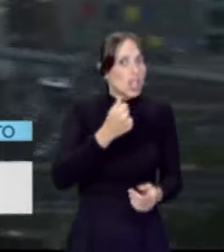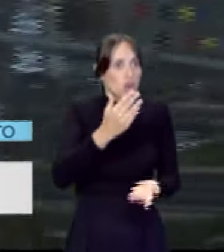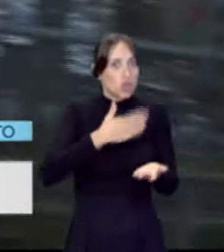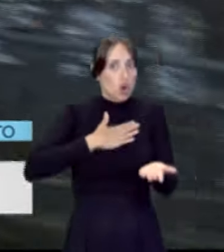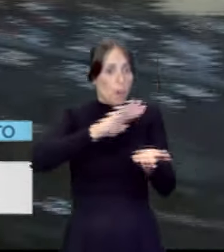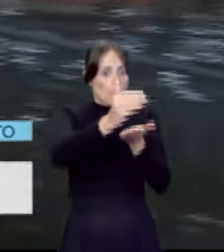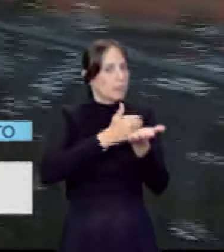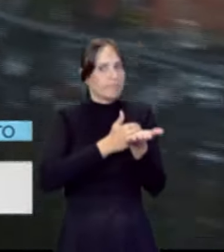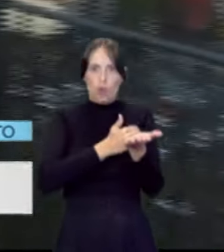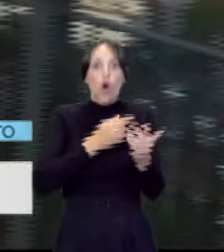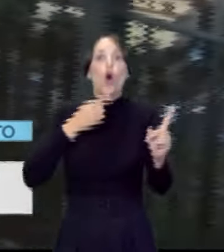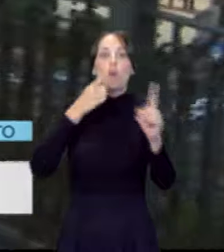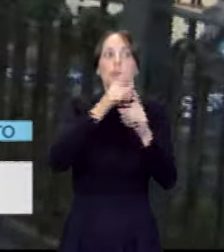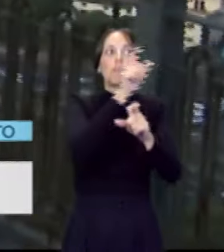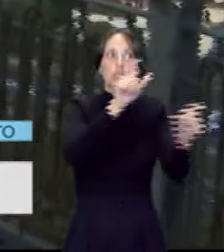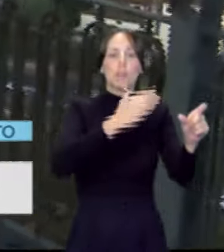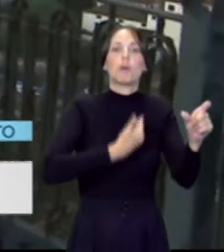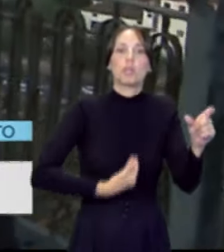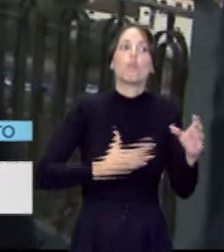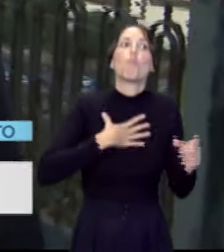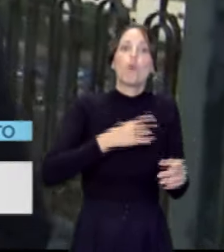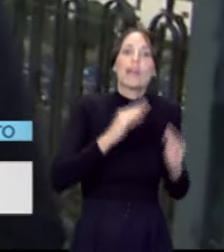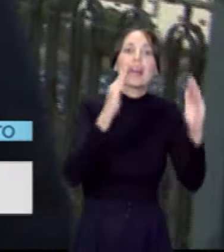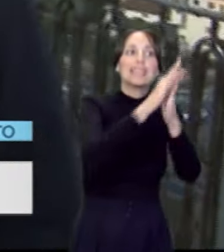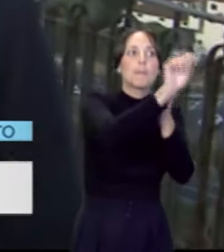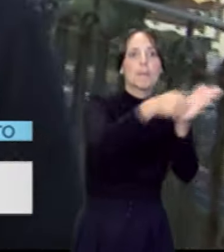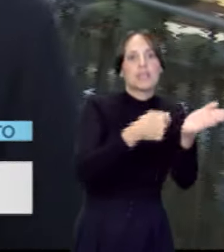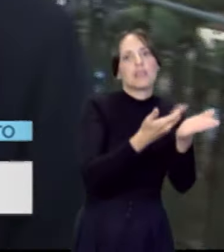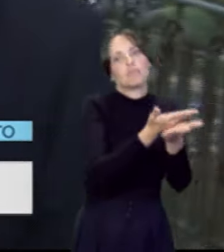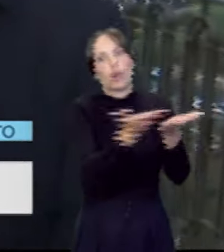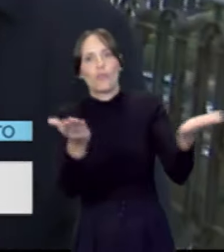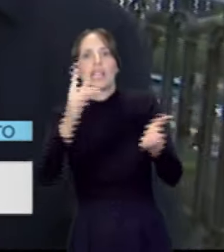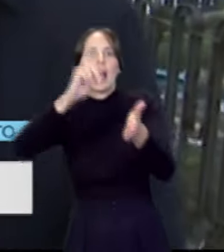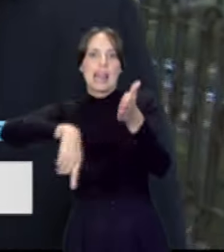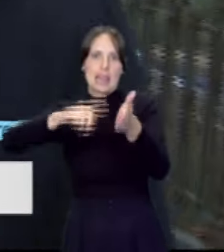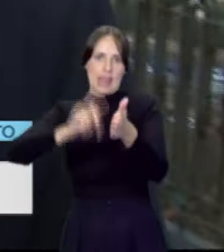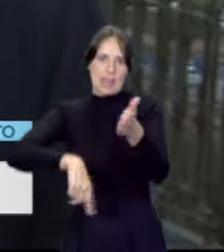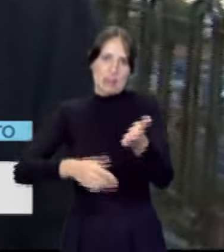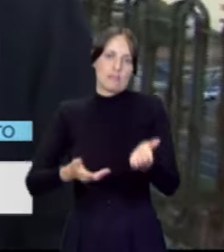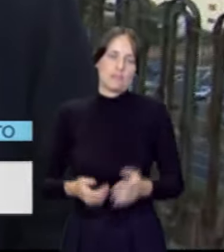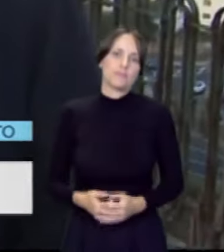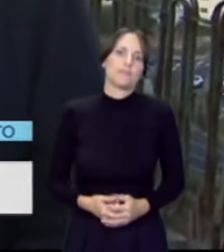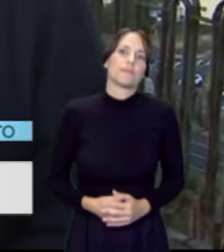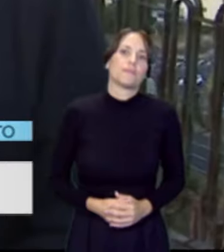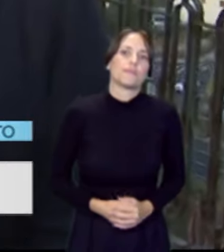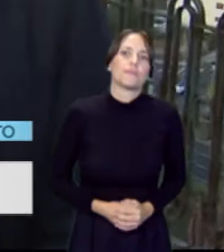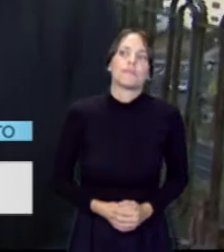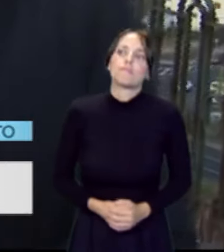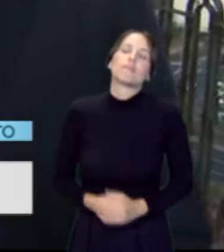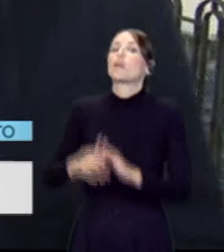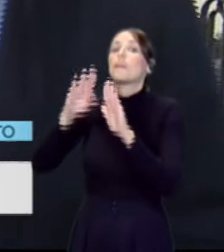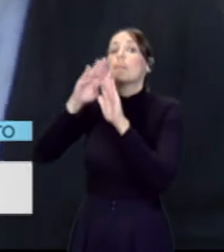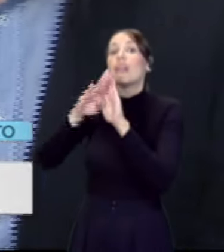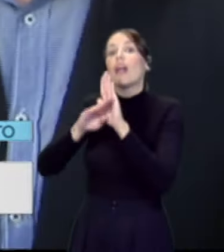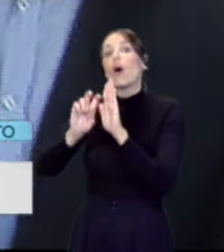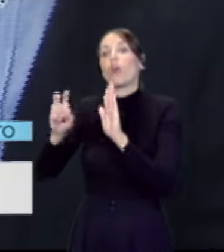propietarios para que pongan esta vivienda que está vacía y la dispongan para el mercado de alquiler. Otra medida que